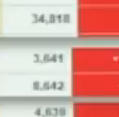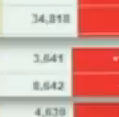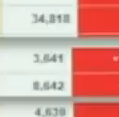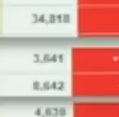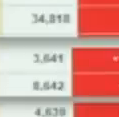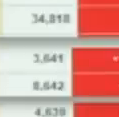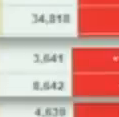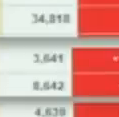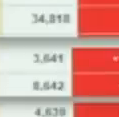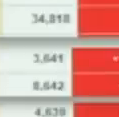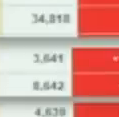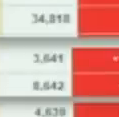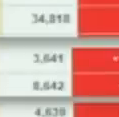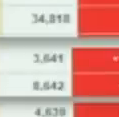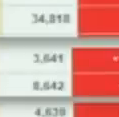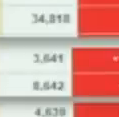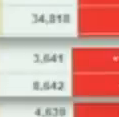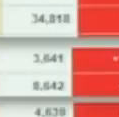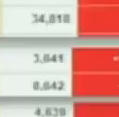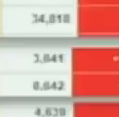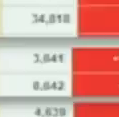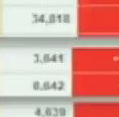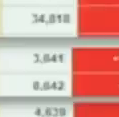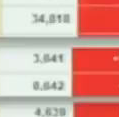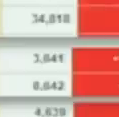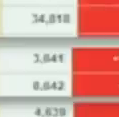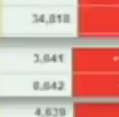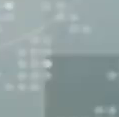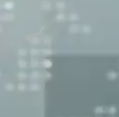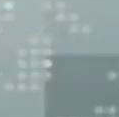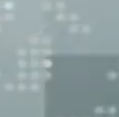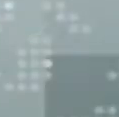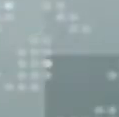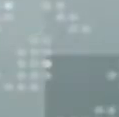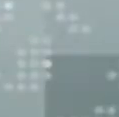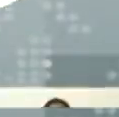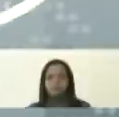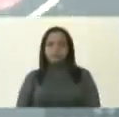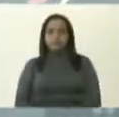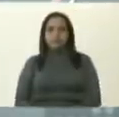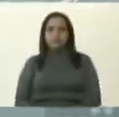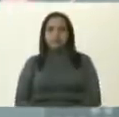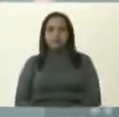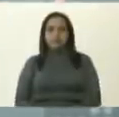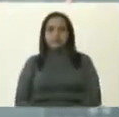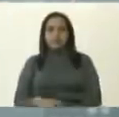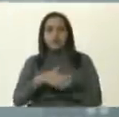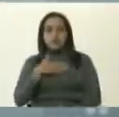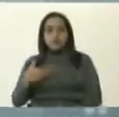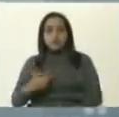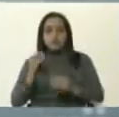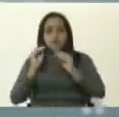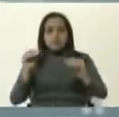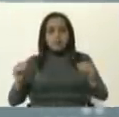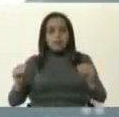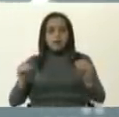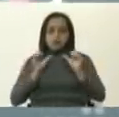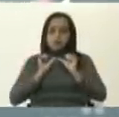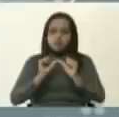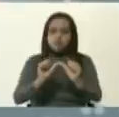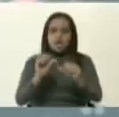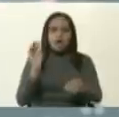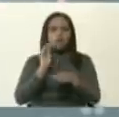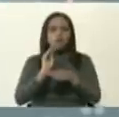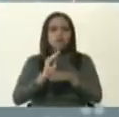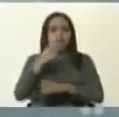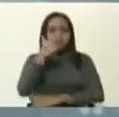Ecuador ya, bueno, está en el puesto número 28. Así que, Julio, el llamado persistente es a cuidarnos.